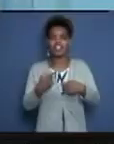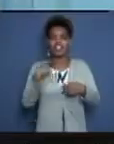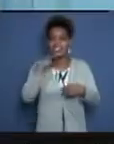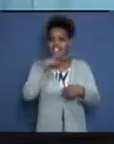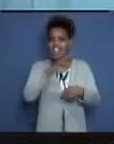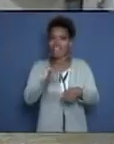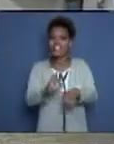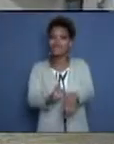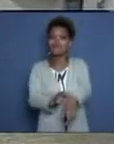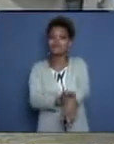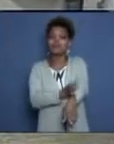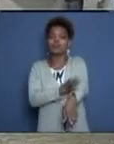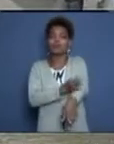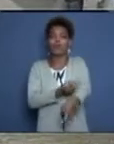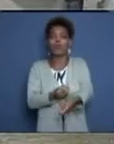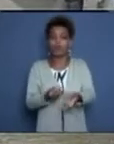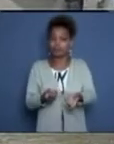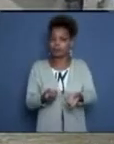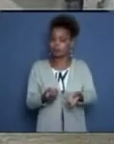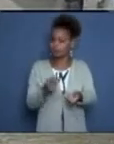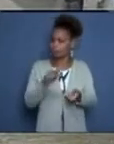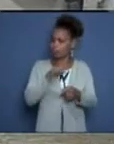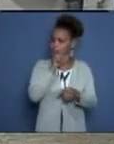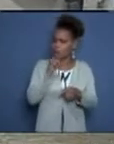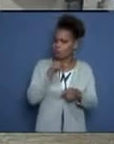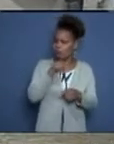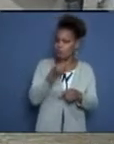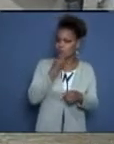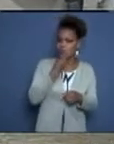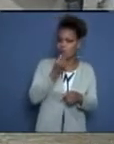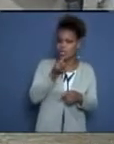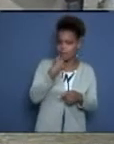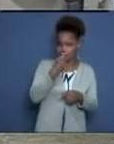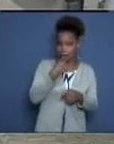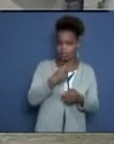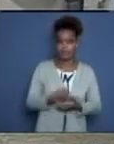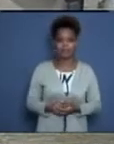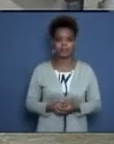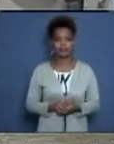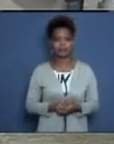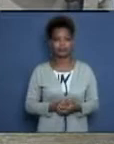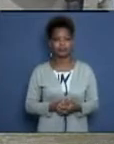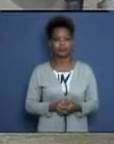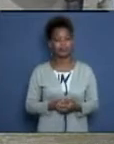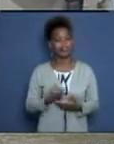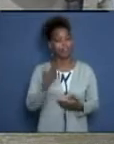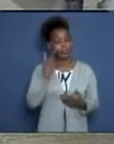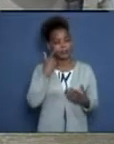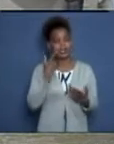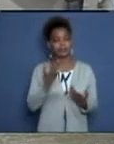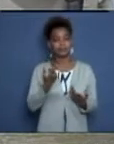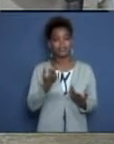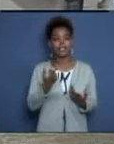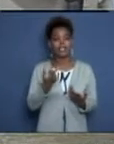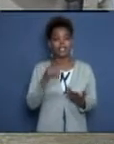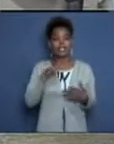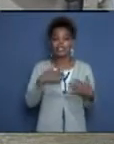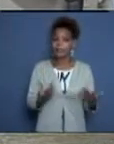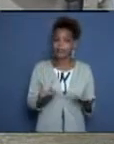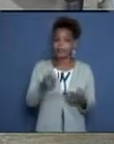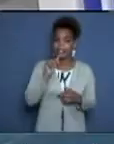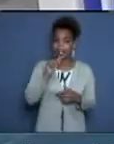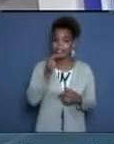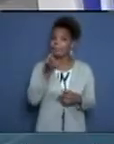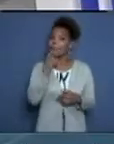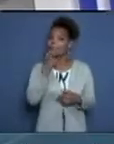se puede utilizar. ¿Qué hay de cierto? A ver, la aspirina todavía es un medicamento un poco contradictorio su uso en la COVID